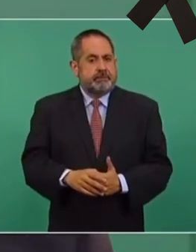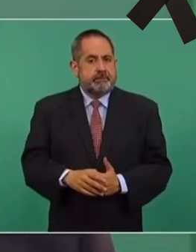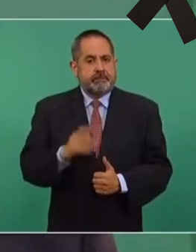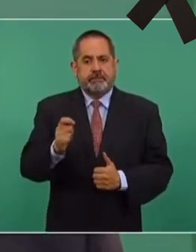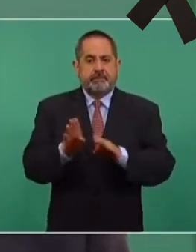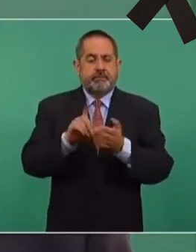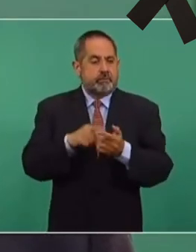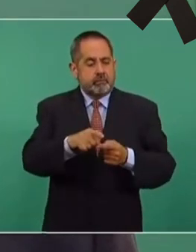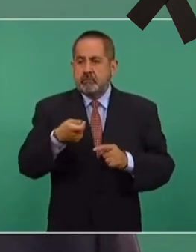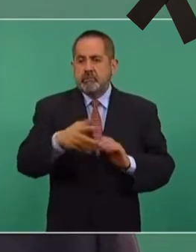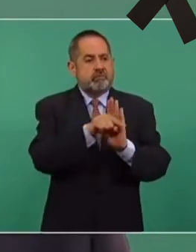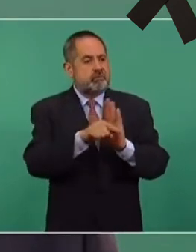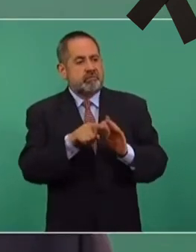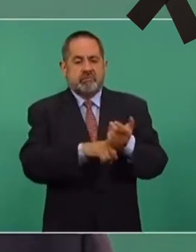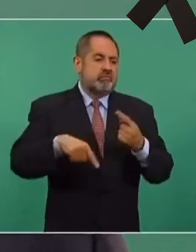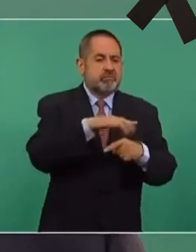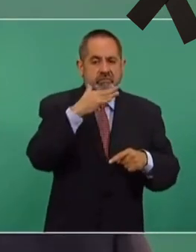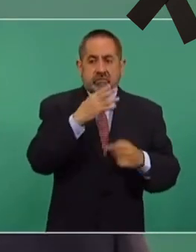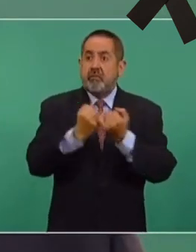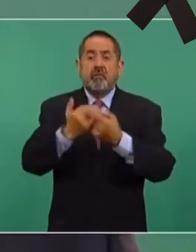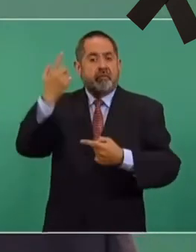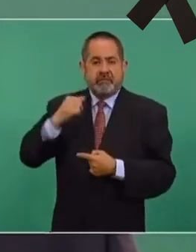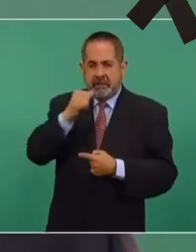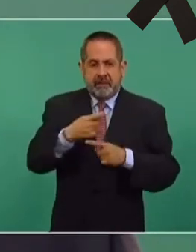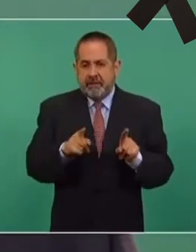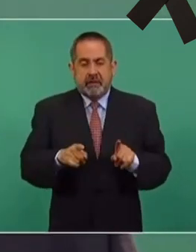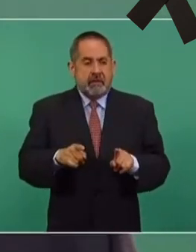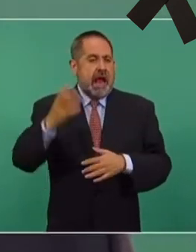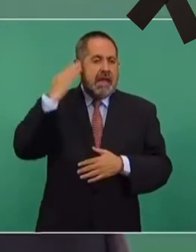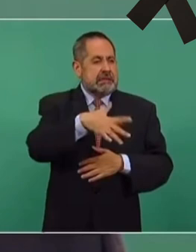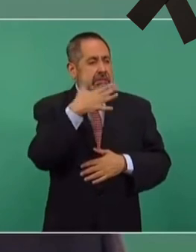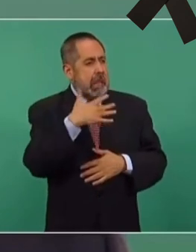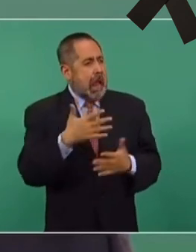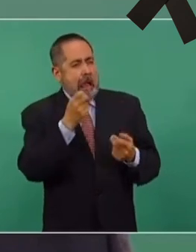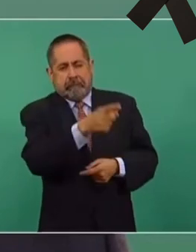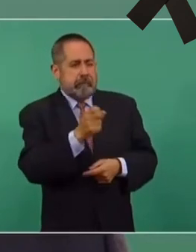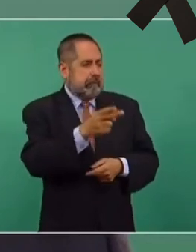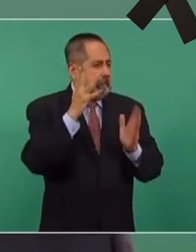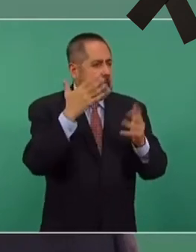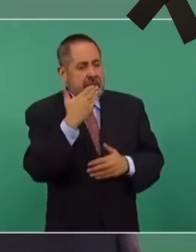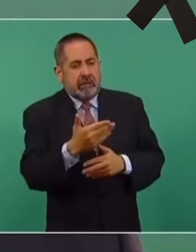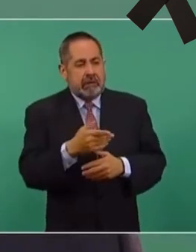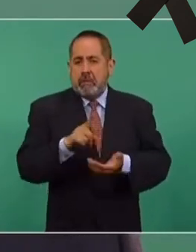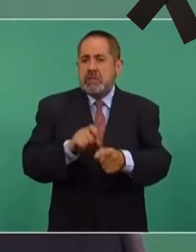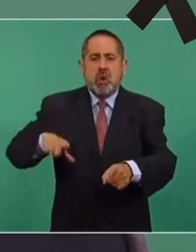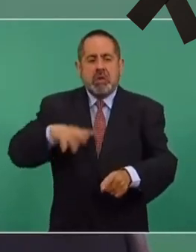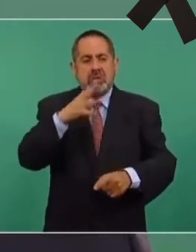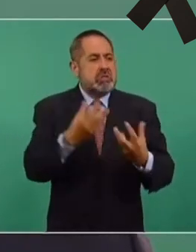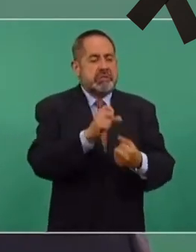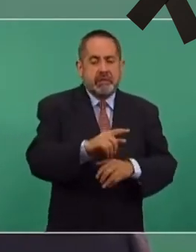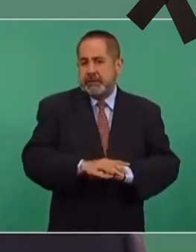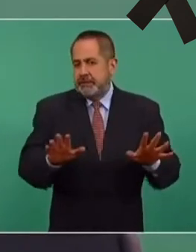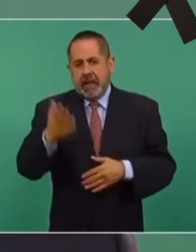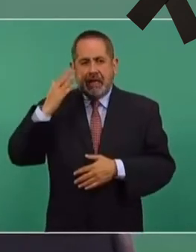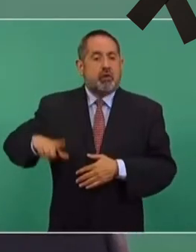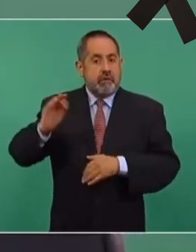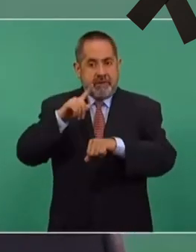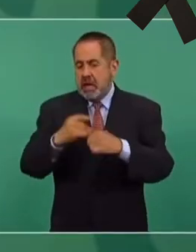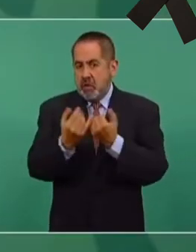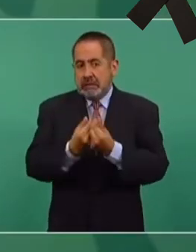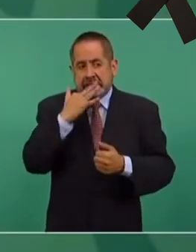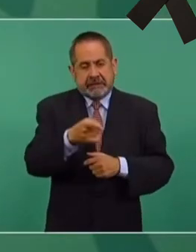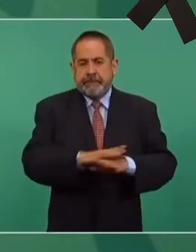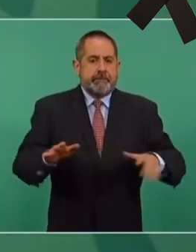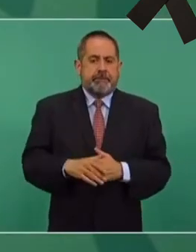están siendo estigmatizados los corruptos, ya no es como antes de que se les aplaudía a los corruptos y que el gobierno era parte de la corrupción, sobre todo del gobierno federal,